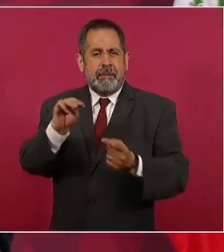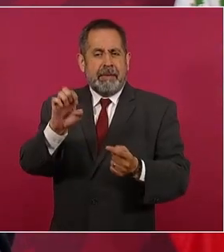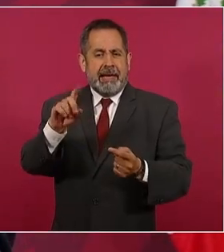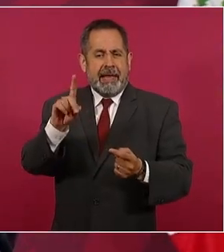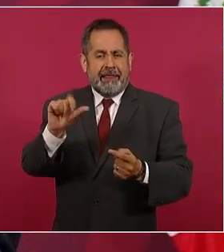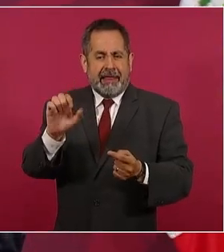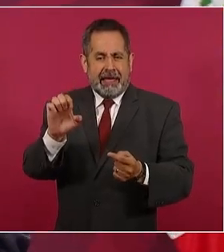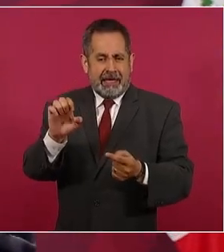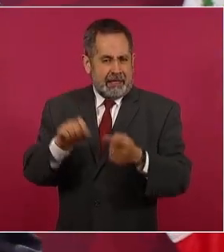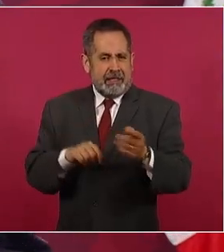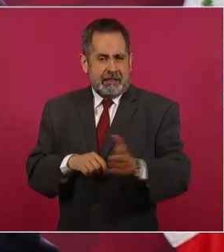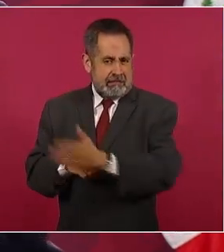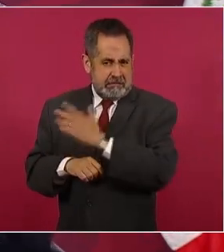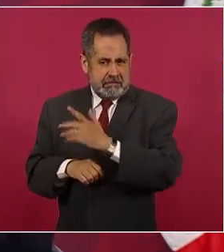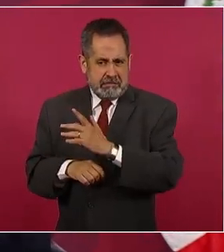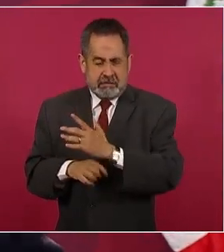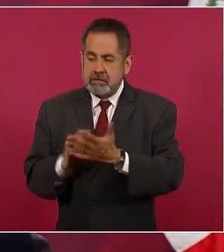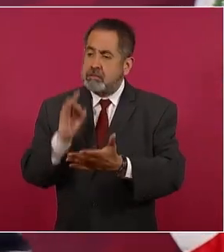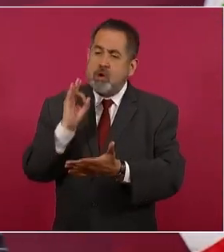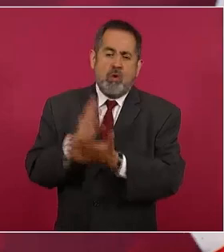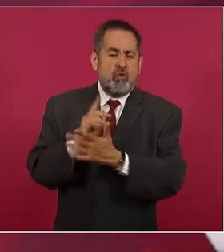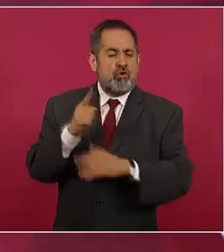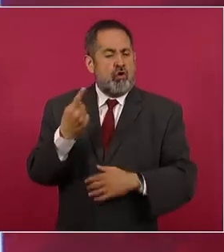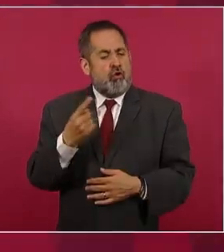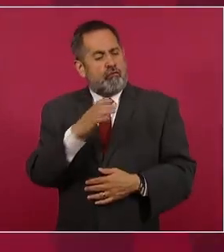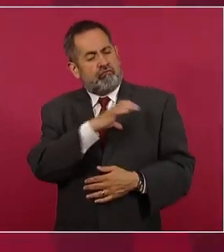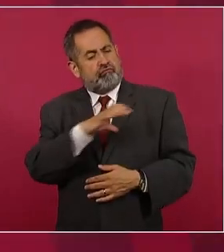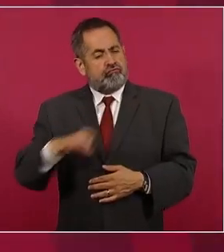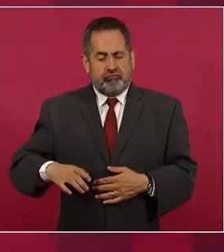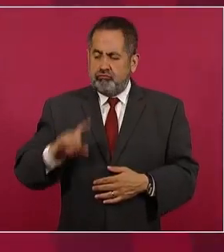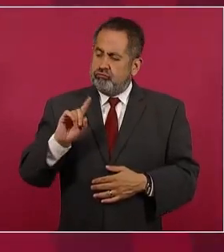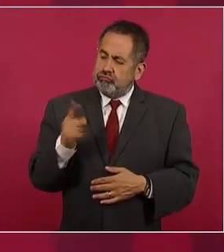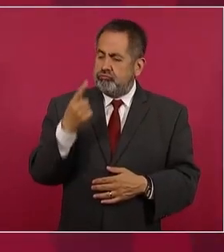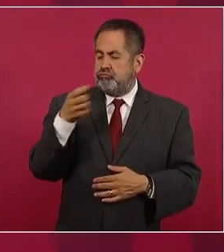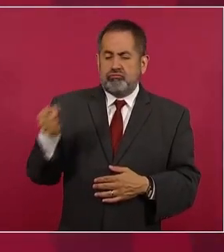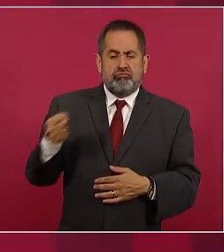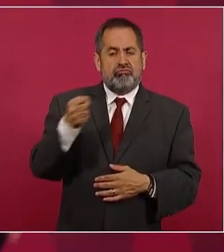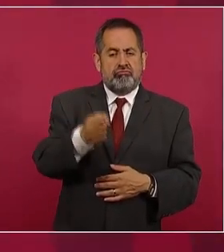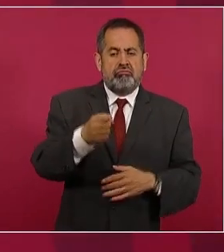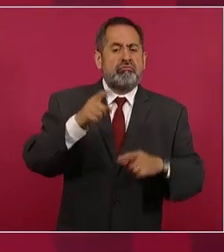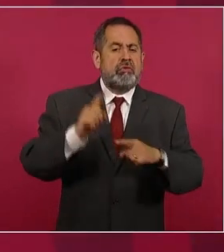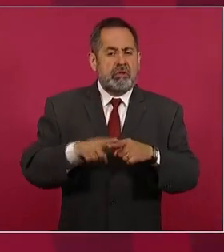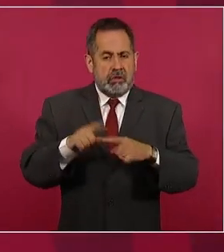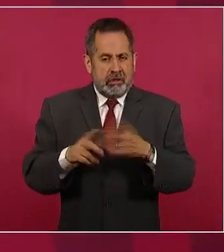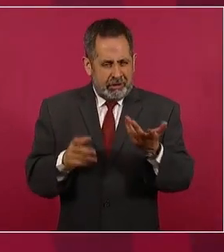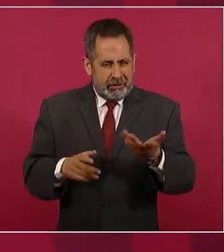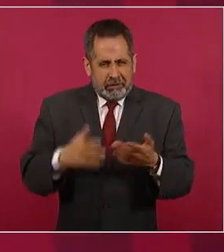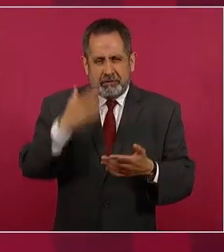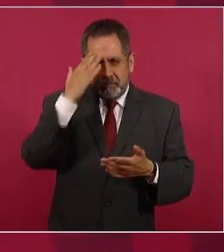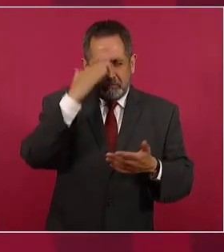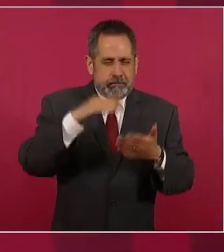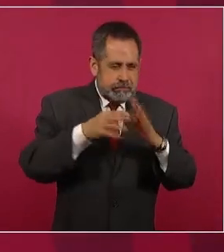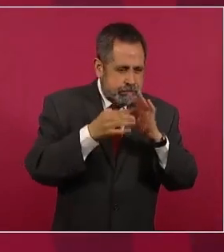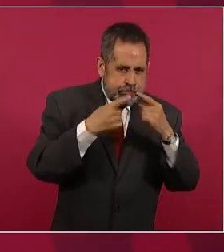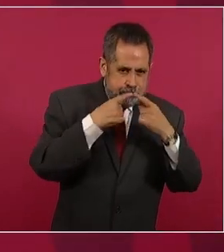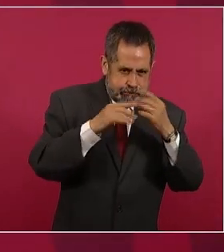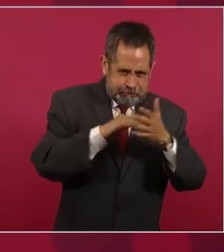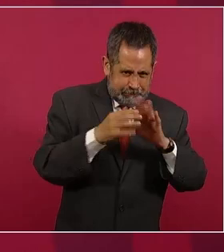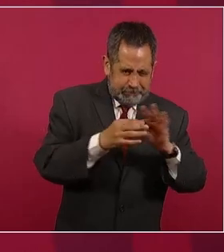y que el candidato único, esa labor que después hizo